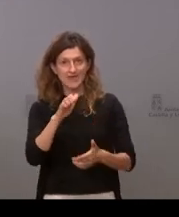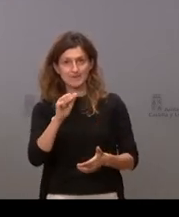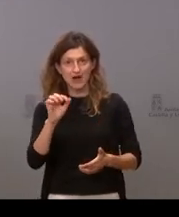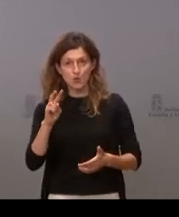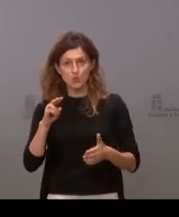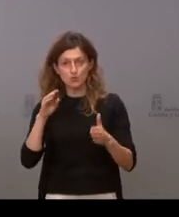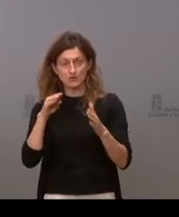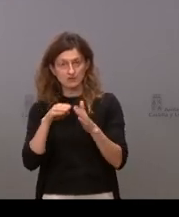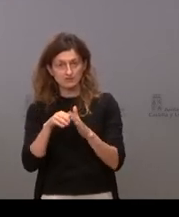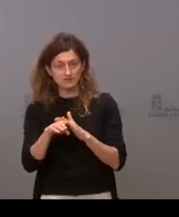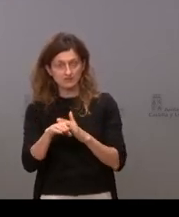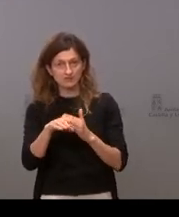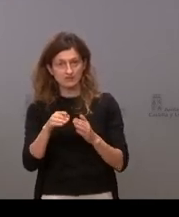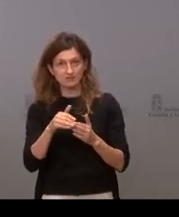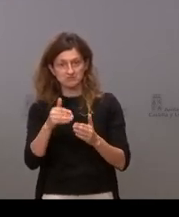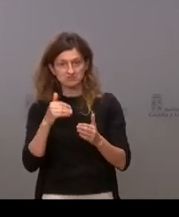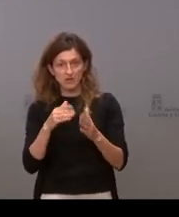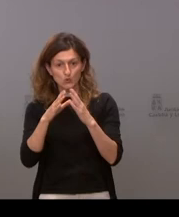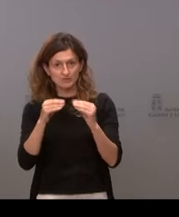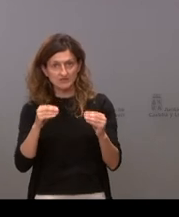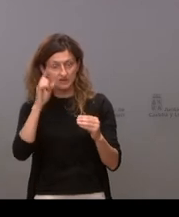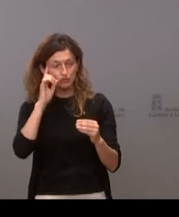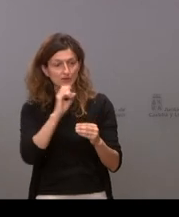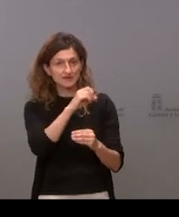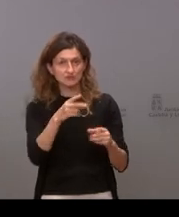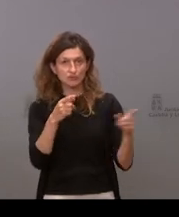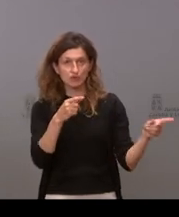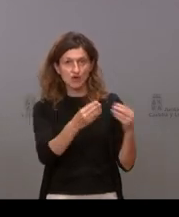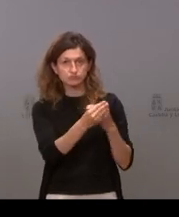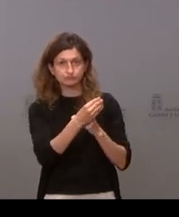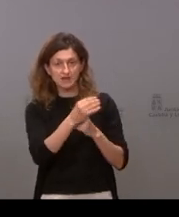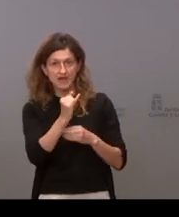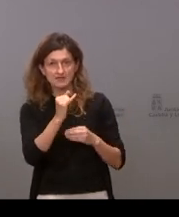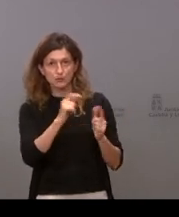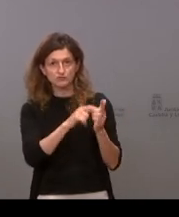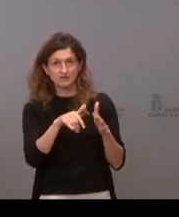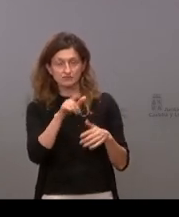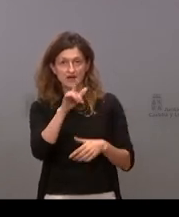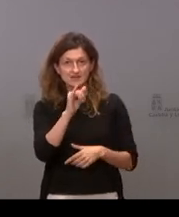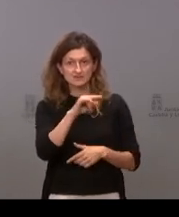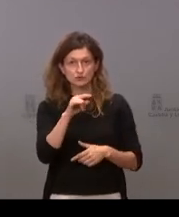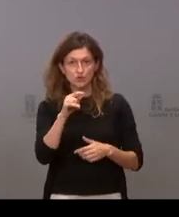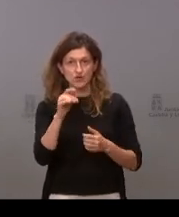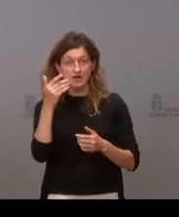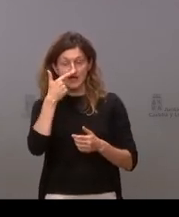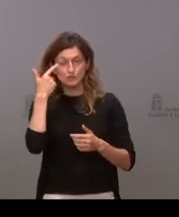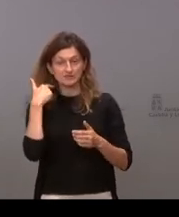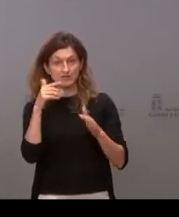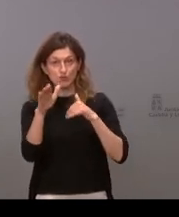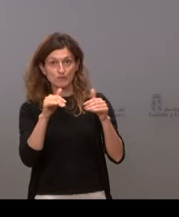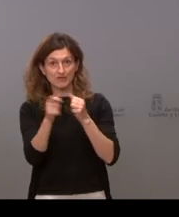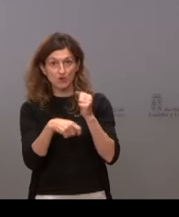parte de los estudiantes con un pie ya en la universidad y no saben la resolución de esas ayudas de la junta de Castilla y León convocadas en agosto del año pasado